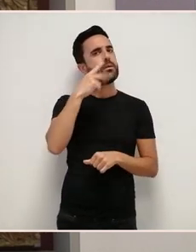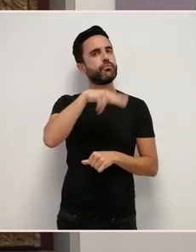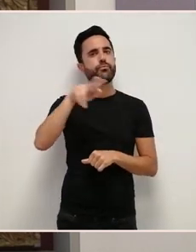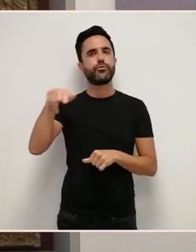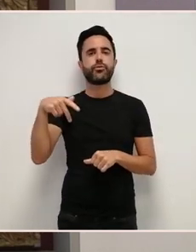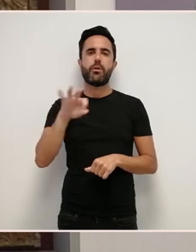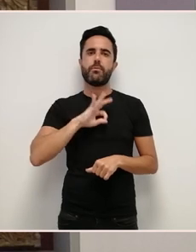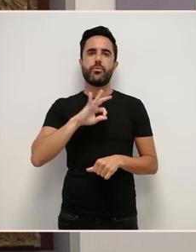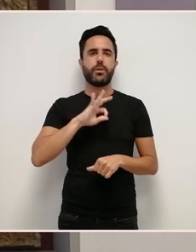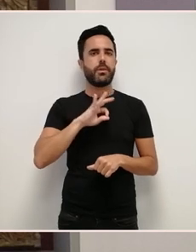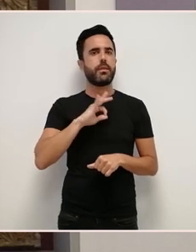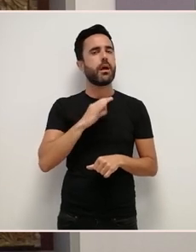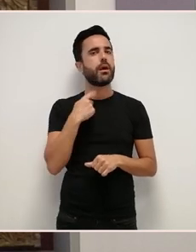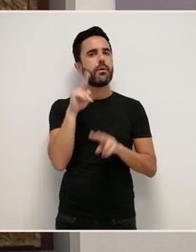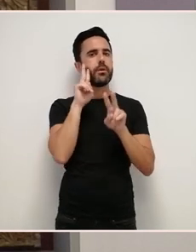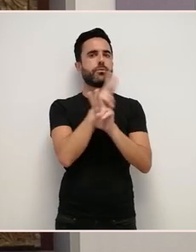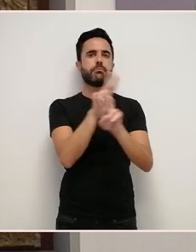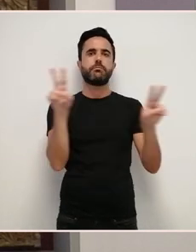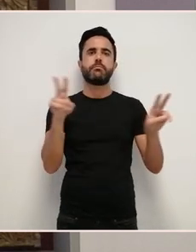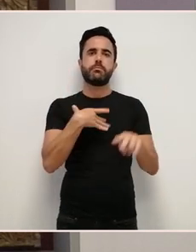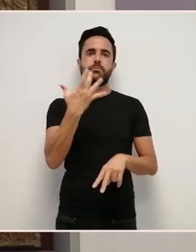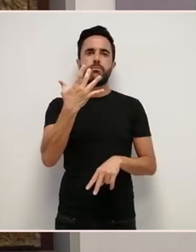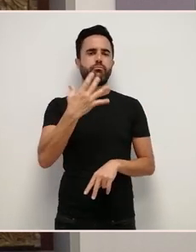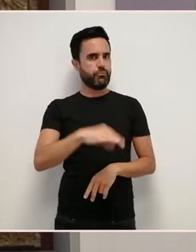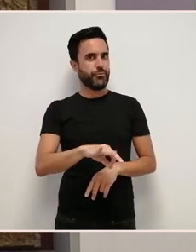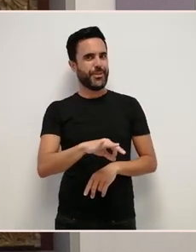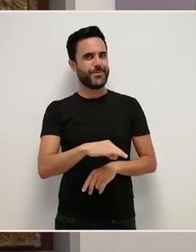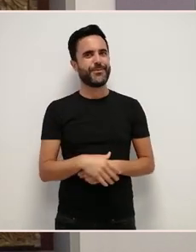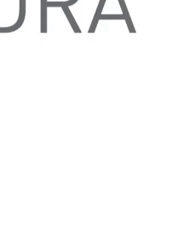Pontevedra, podemos contemplálos Aplausos